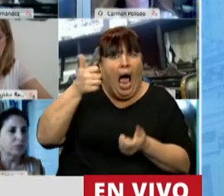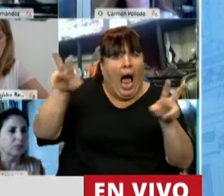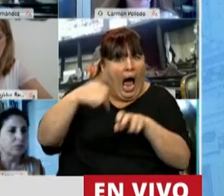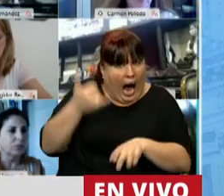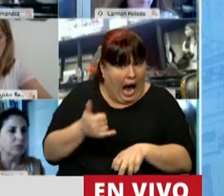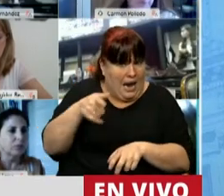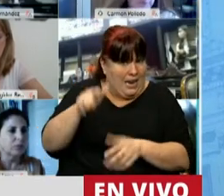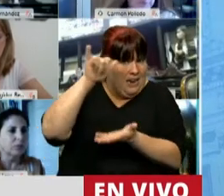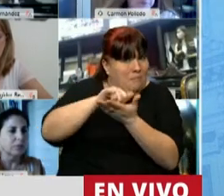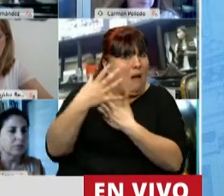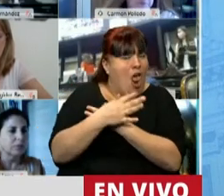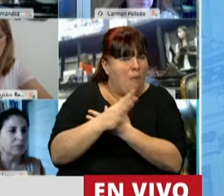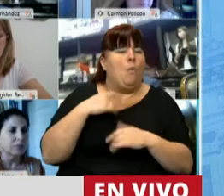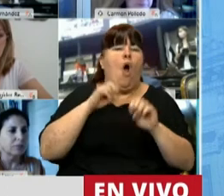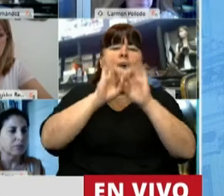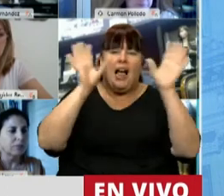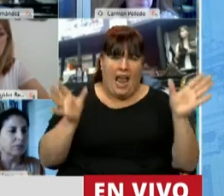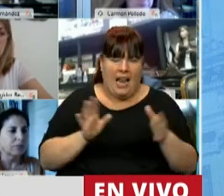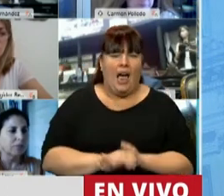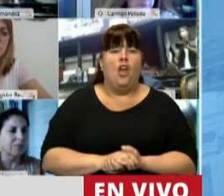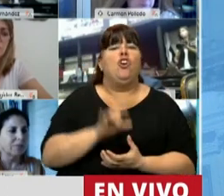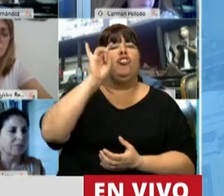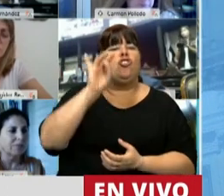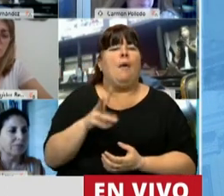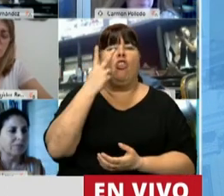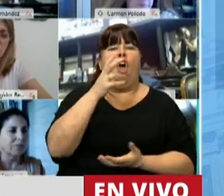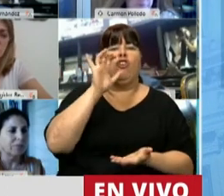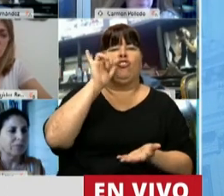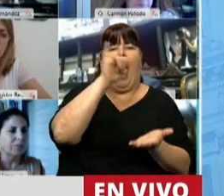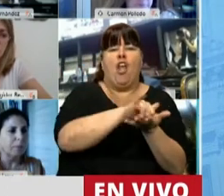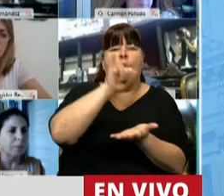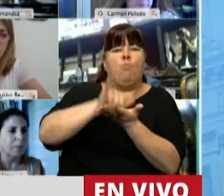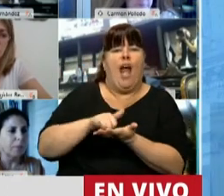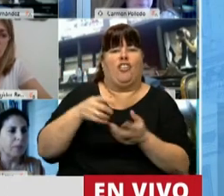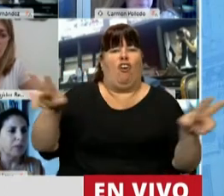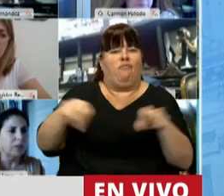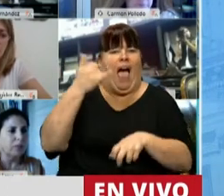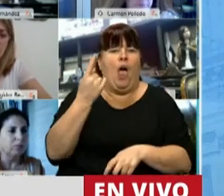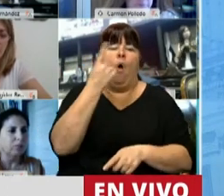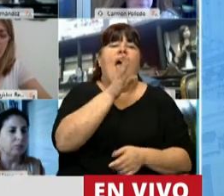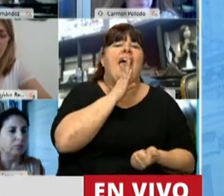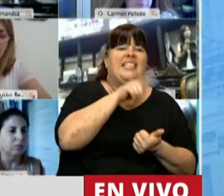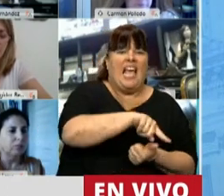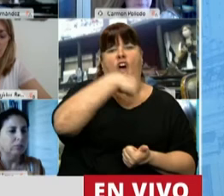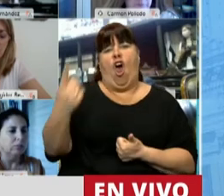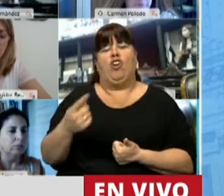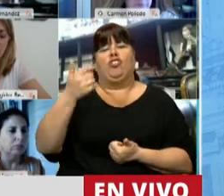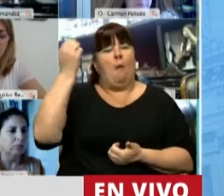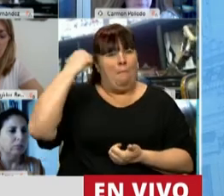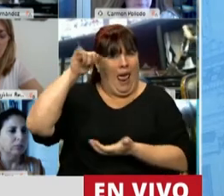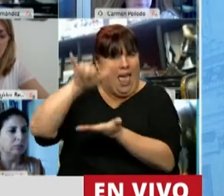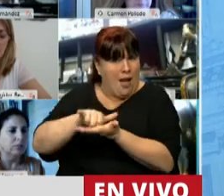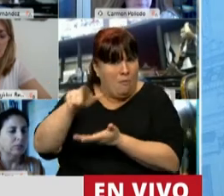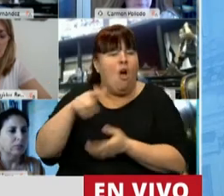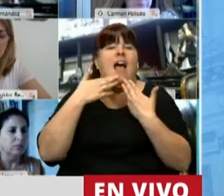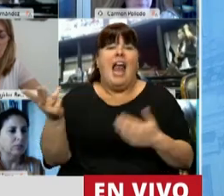Palomar. Quiero aclarar, señor presidente, que solamente tenemos dos aeropuertos rentables en la República Argentina, uno es Ezeiza y el otro es Aeroparque, y